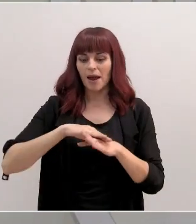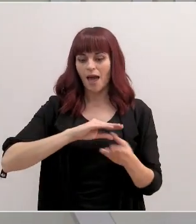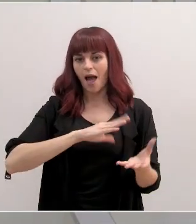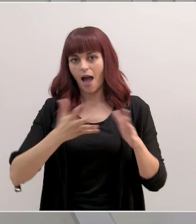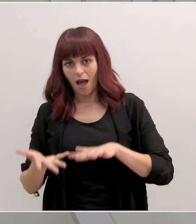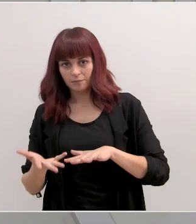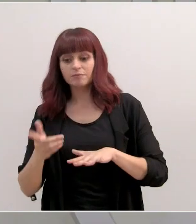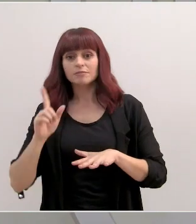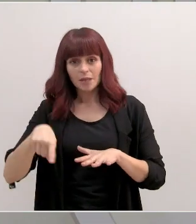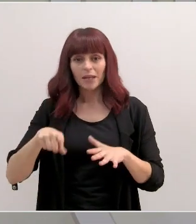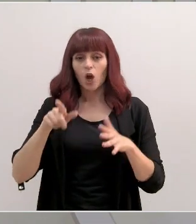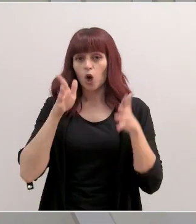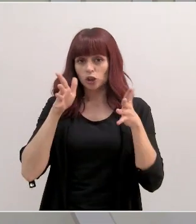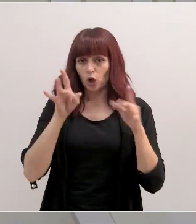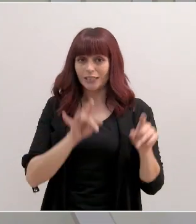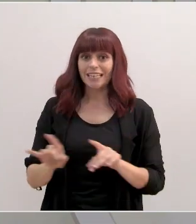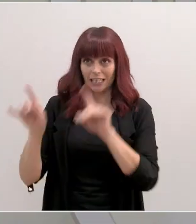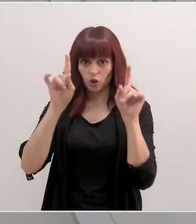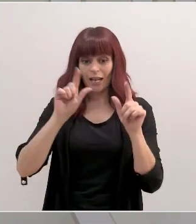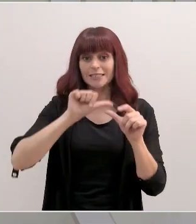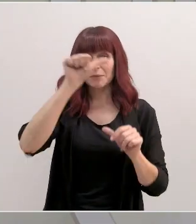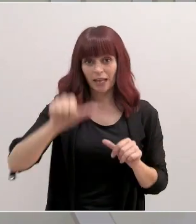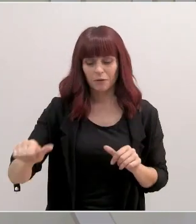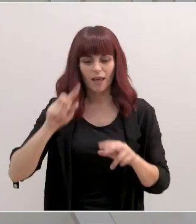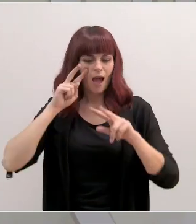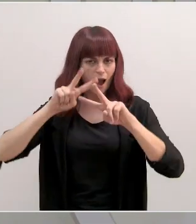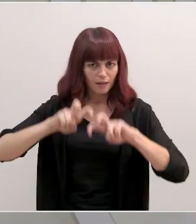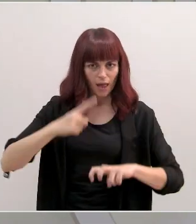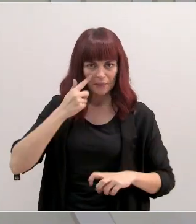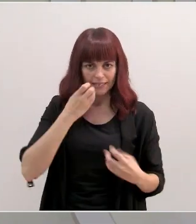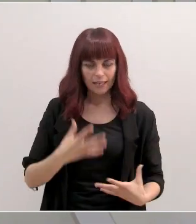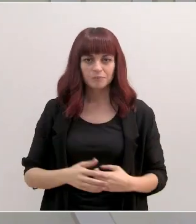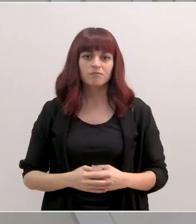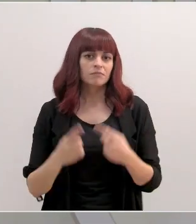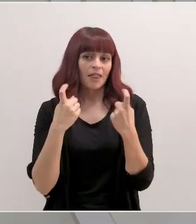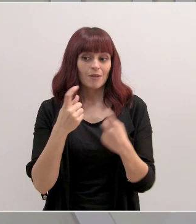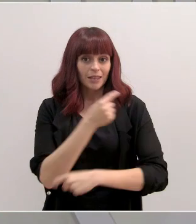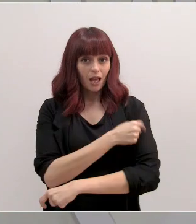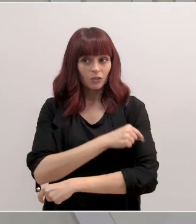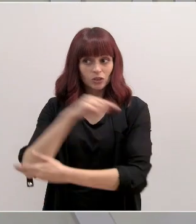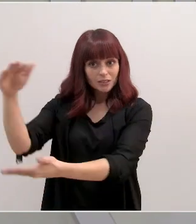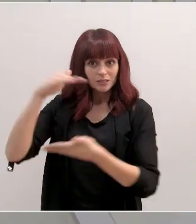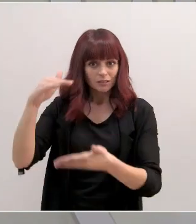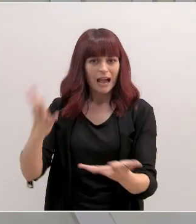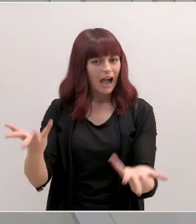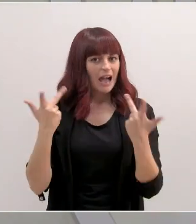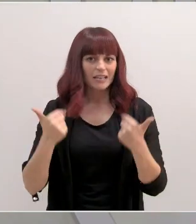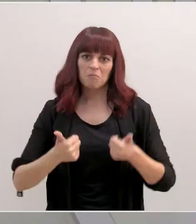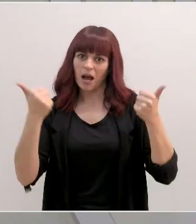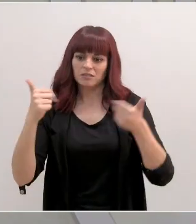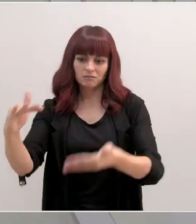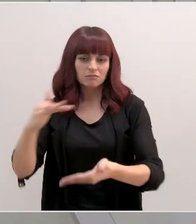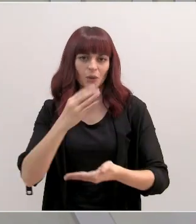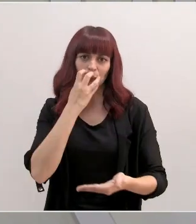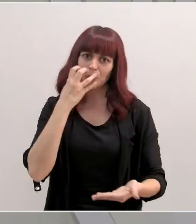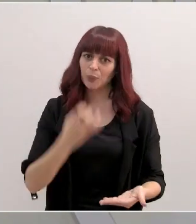analizarán en el Consejo Interterritorial de la semana próxima. Necesitamos agilizar el envío de dosis y que se nos garantice su entrega sin